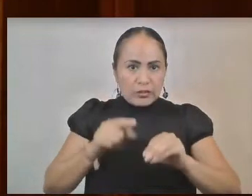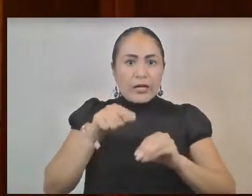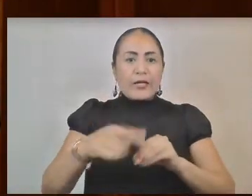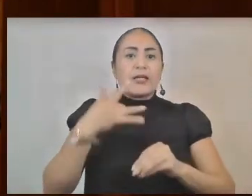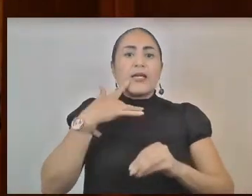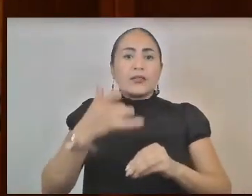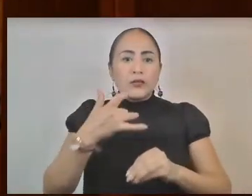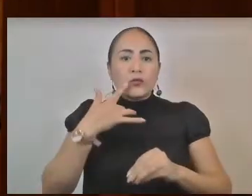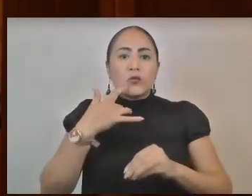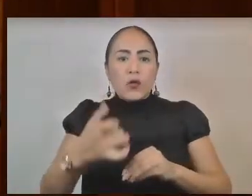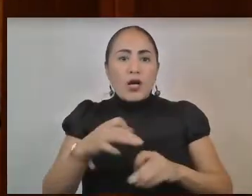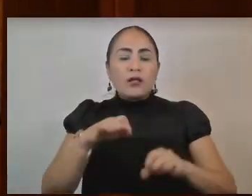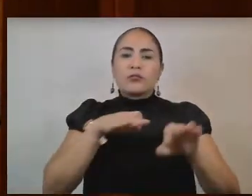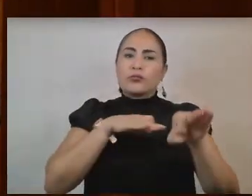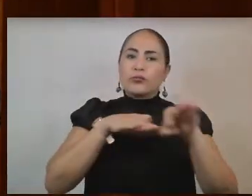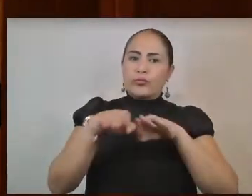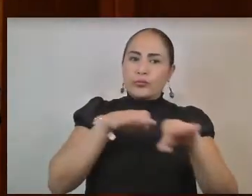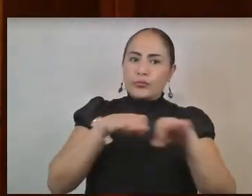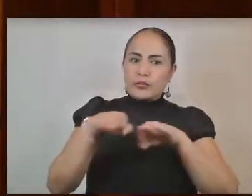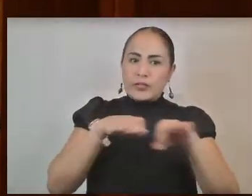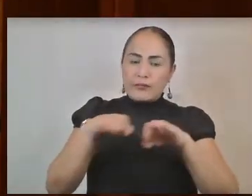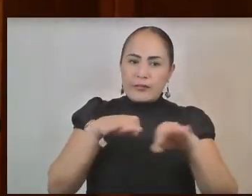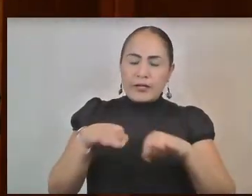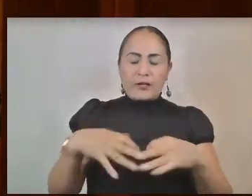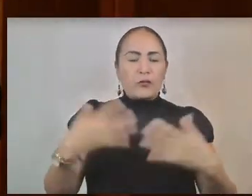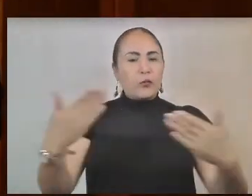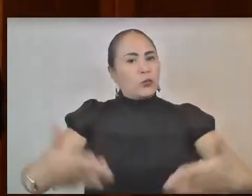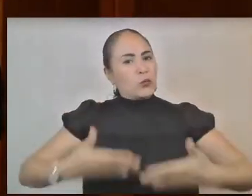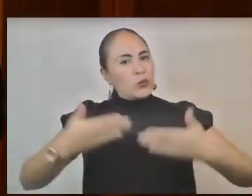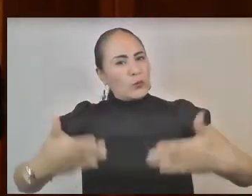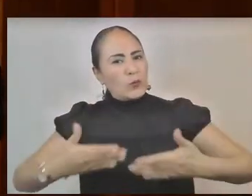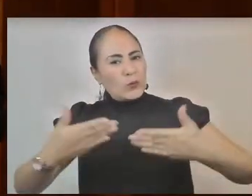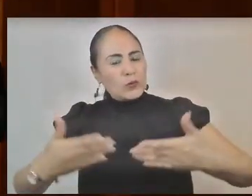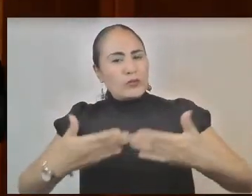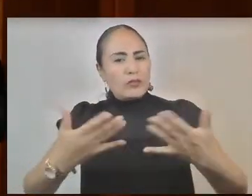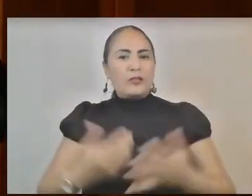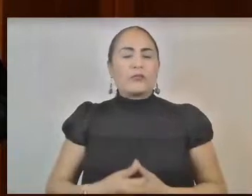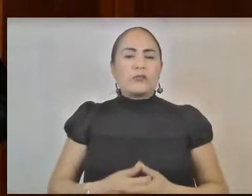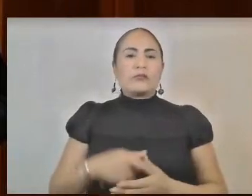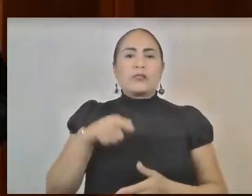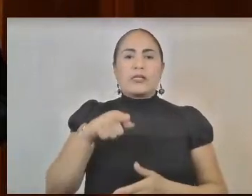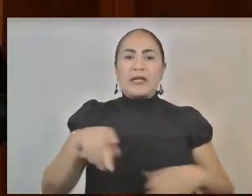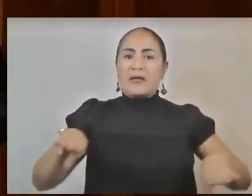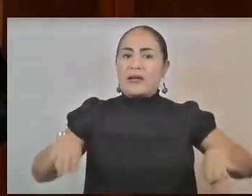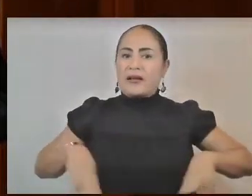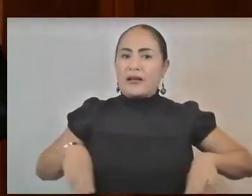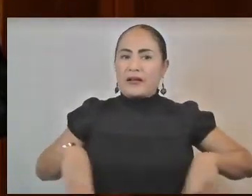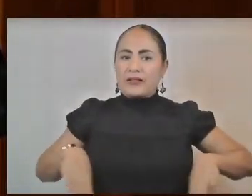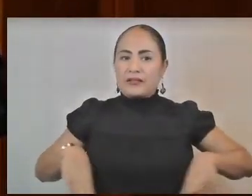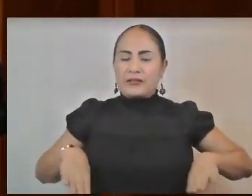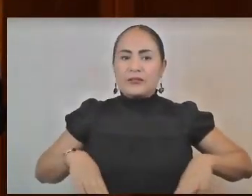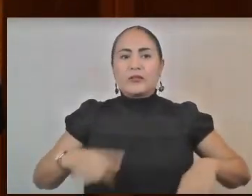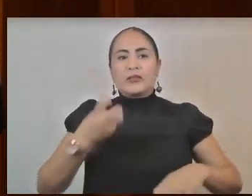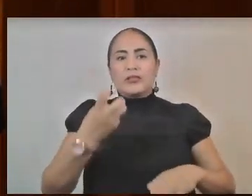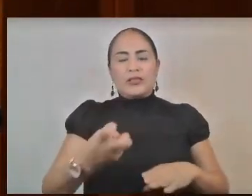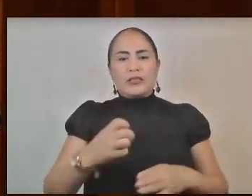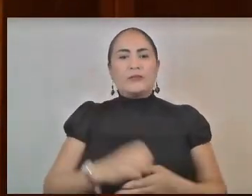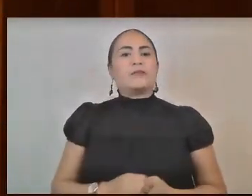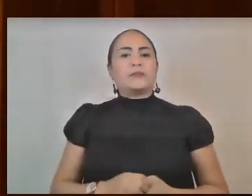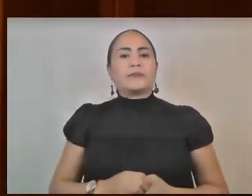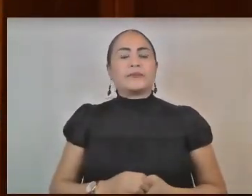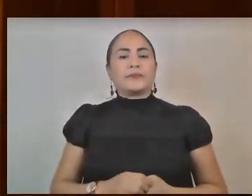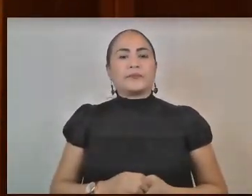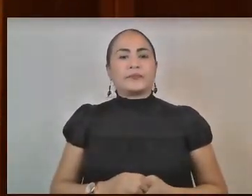trabajo, del espíritu que caracterizó las actividades legislativas